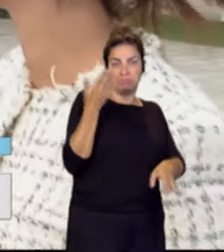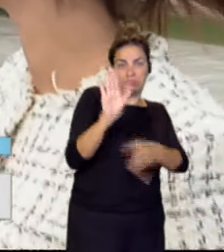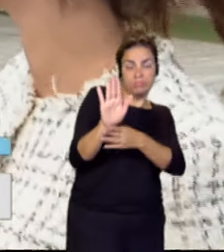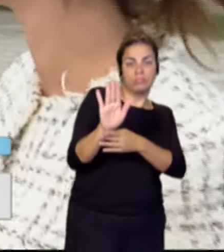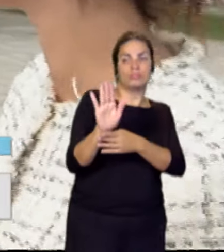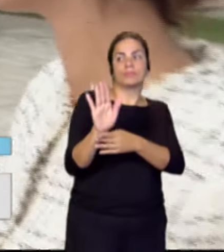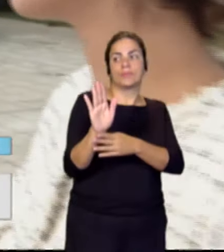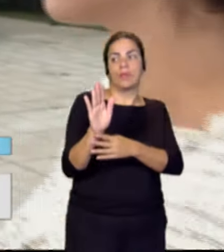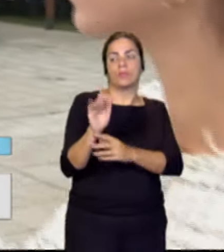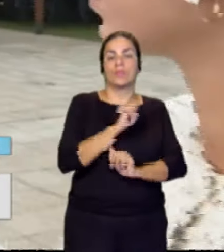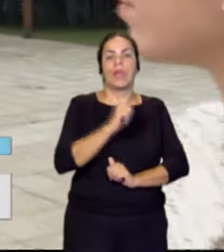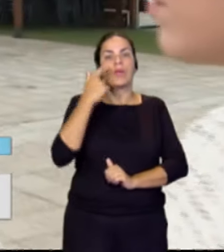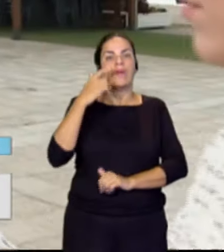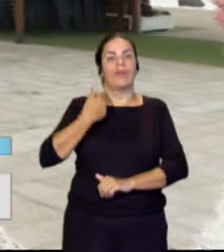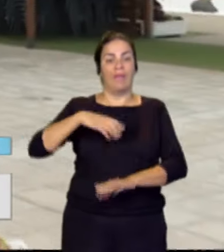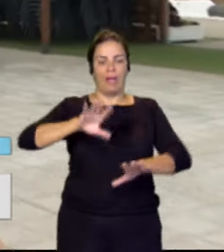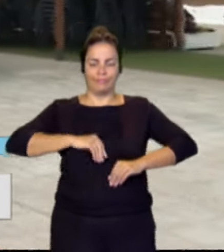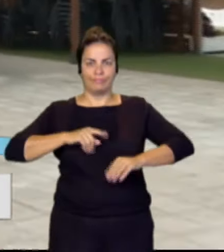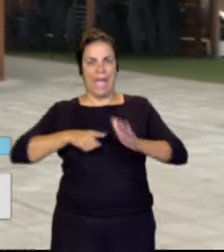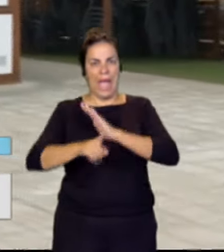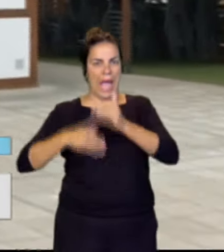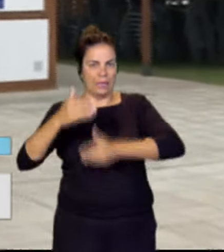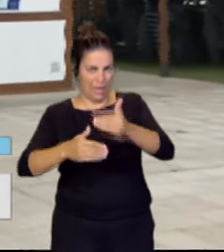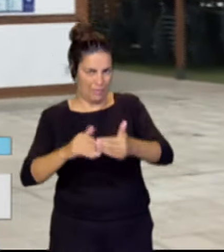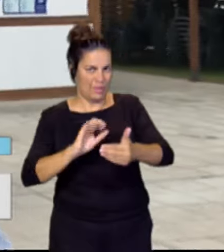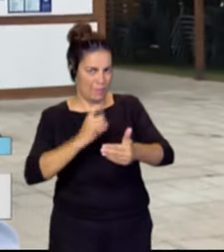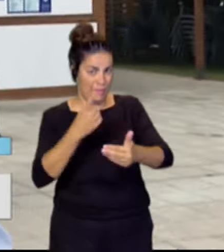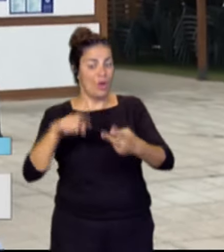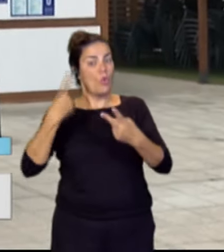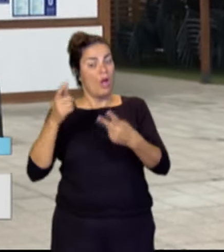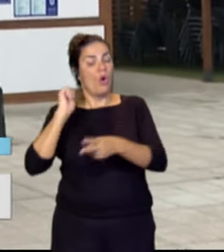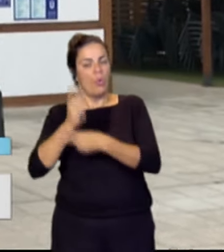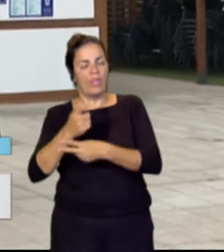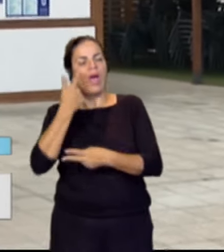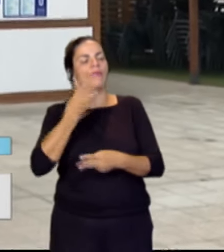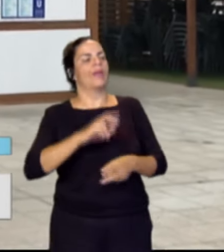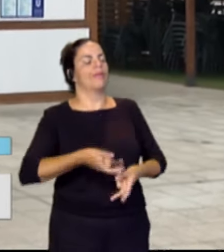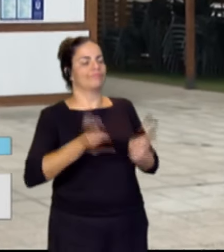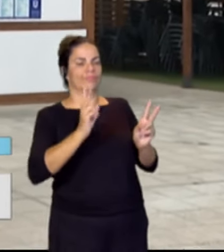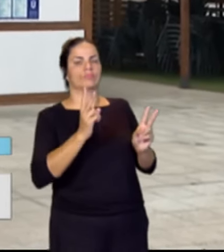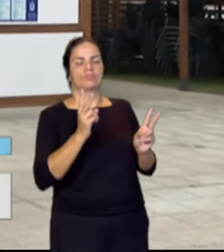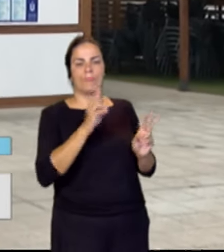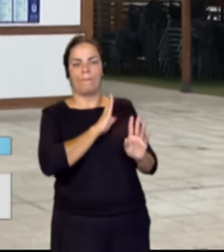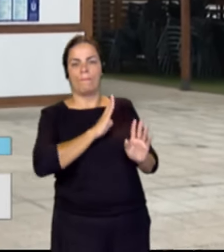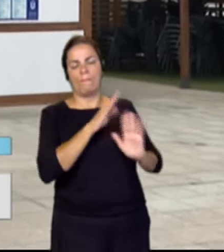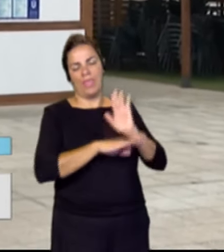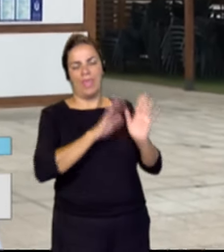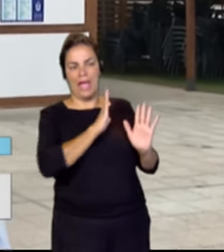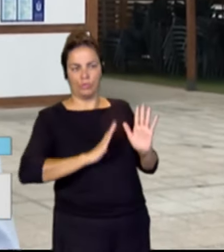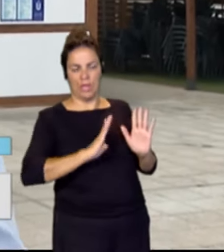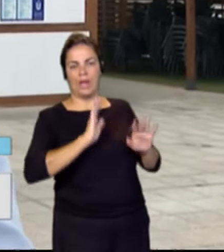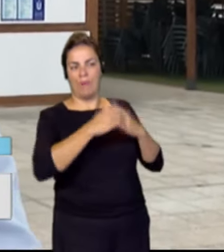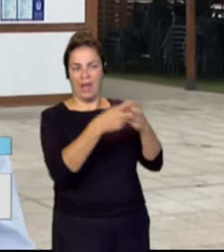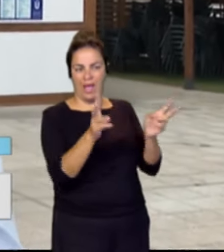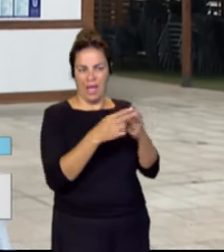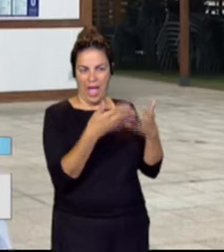Estamos pendientes de la admisión a trámite del mismo. Luego el juez tiene que valorar, pues, si autoriza o no la concesión de esas medidas cautelares para la reapertura